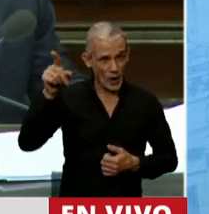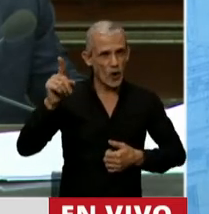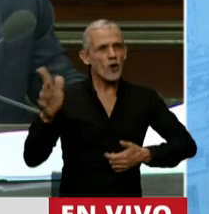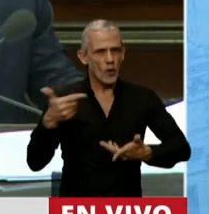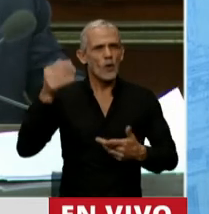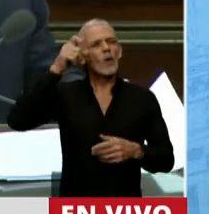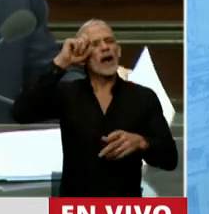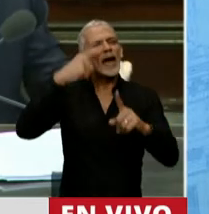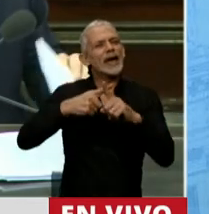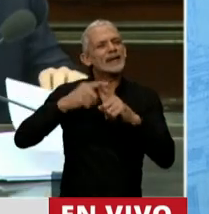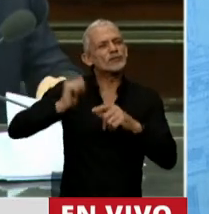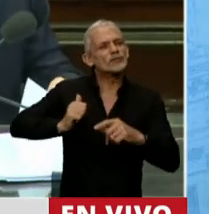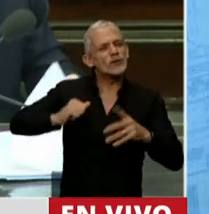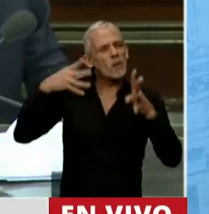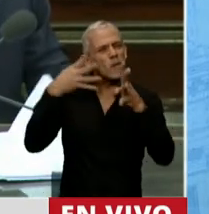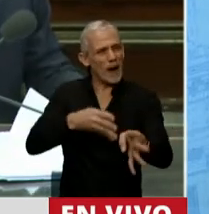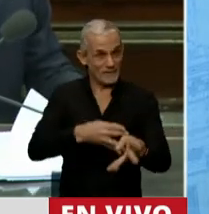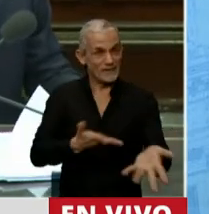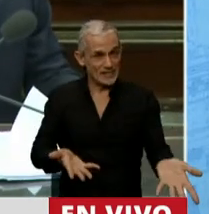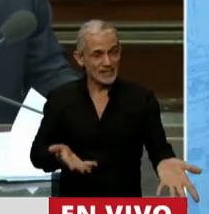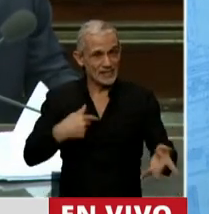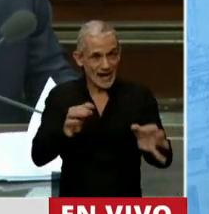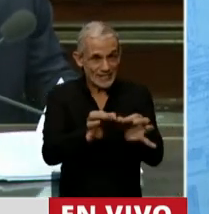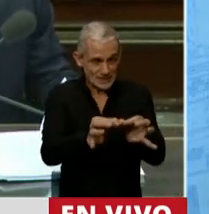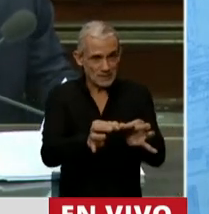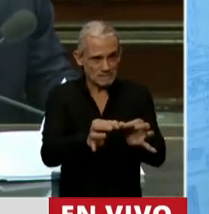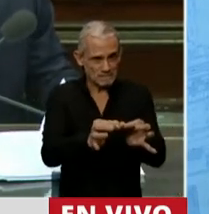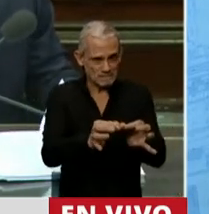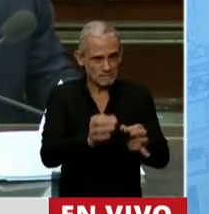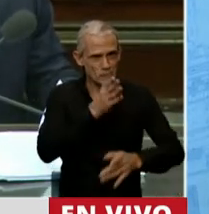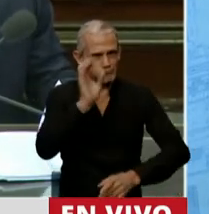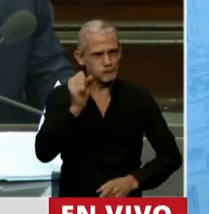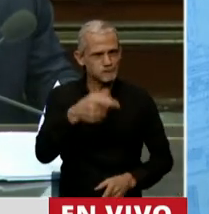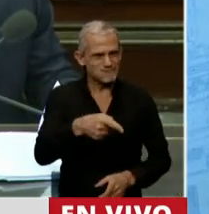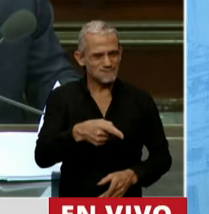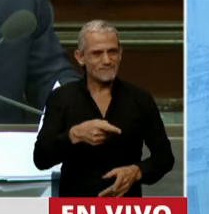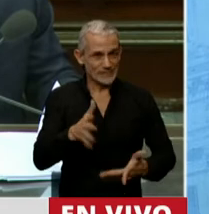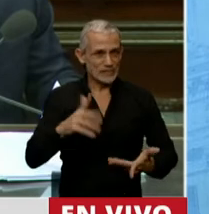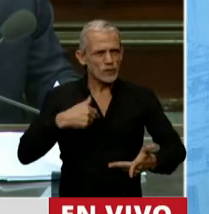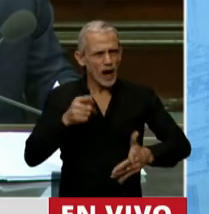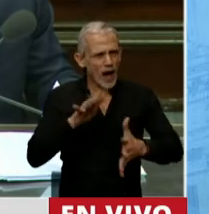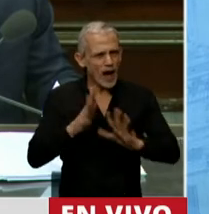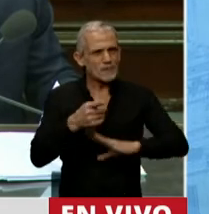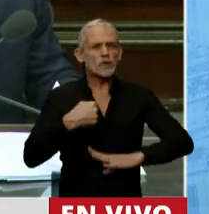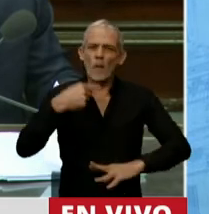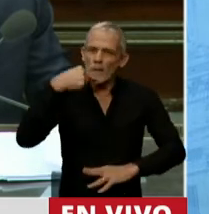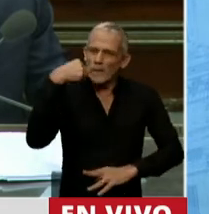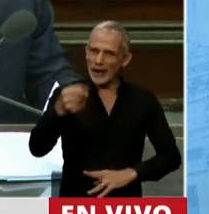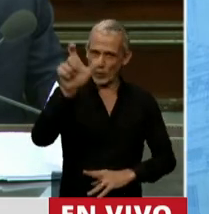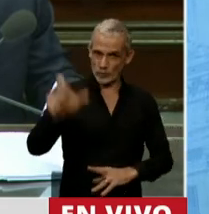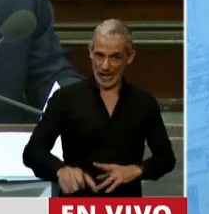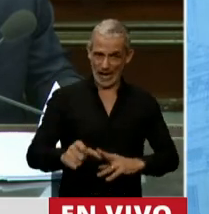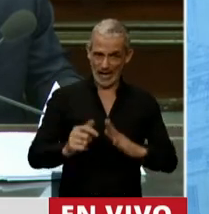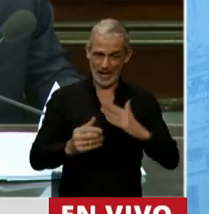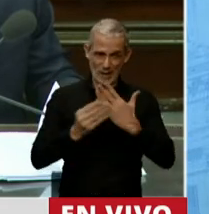veterano de la guerra de Malvinas como soldado. Y en esa línea quiero preguntar cuál